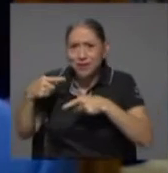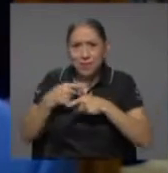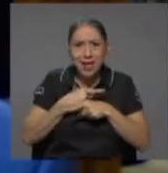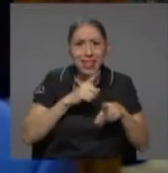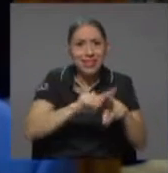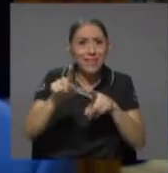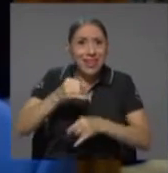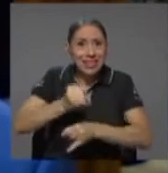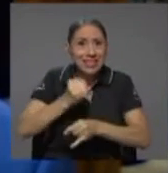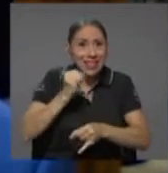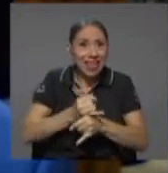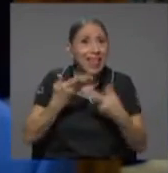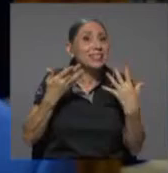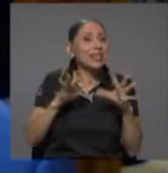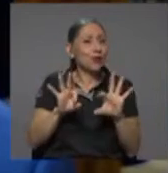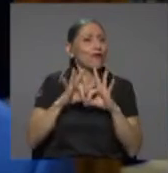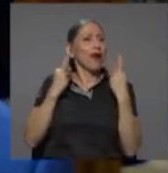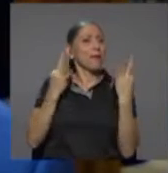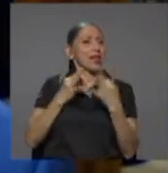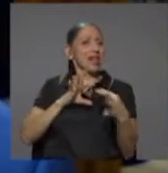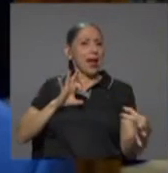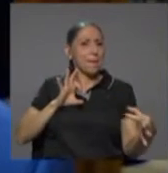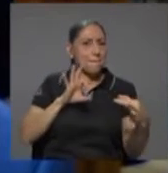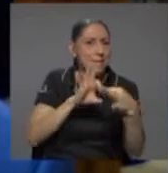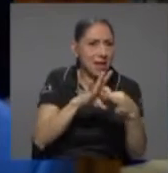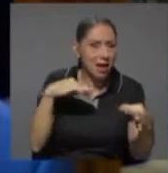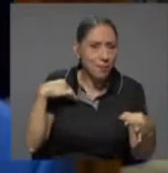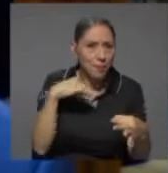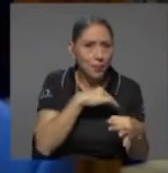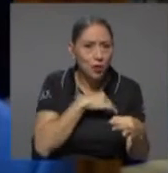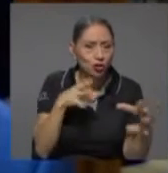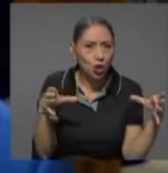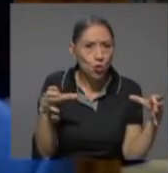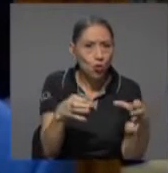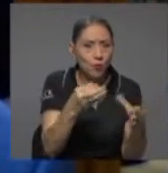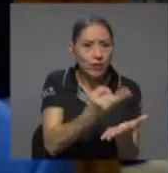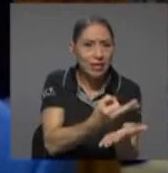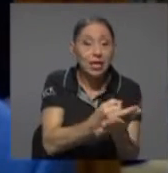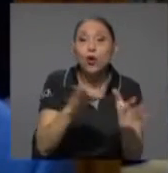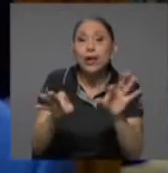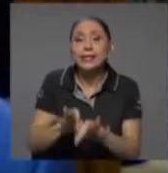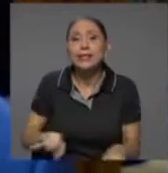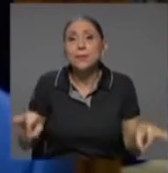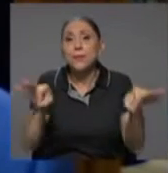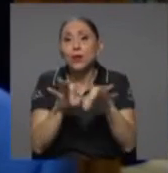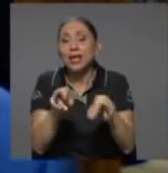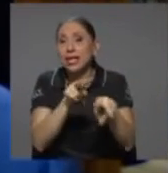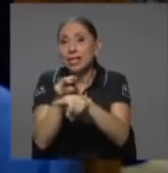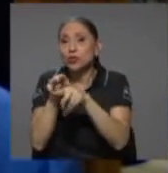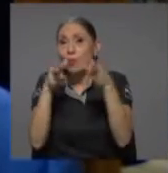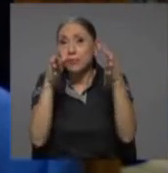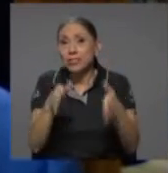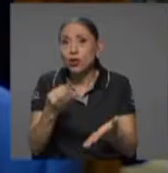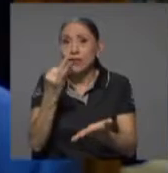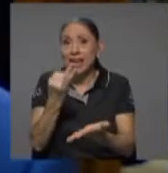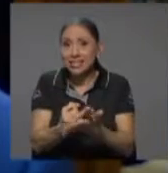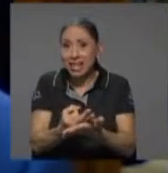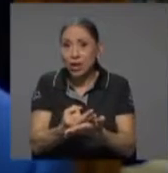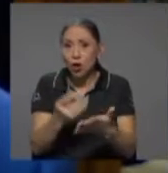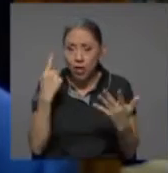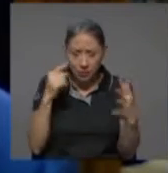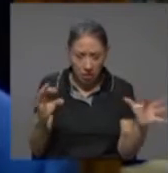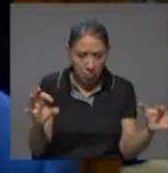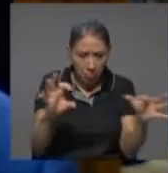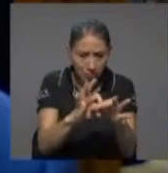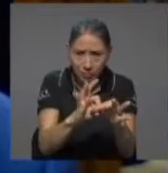miembros de un grupo financiero. Y por lo tanto es importante que el supervisor financiero pueda romper esos hilos y ejercer